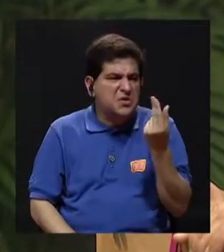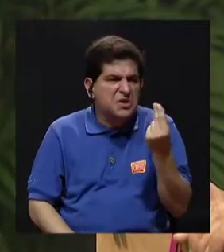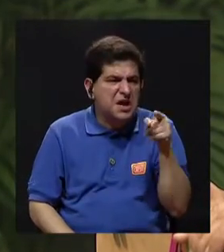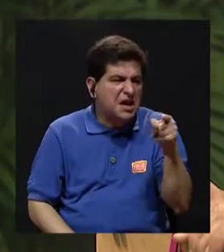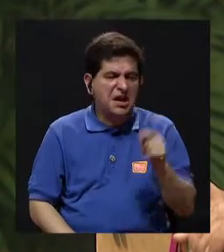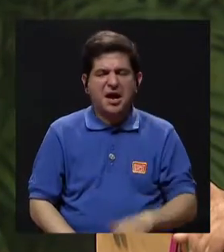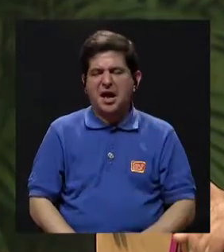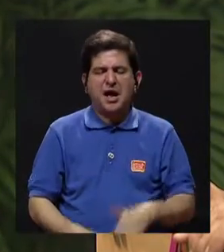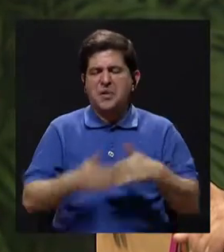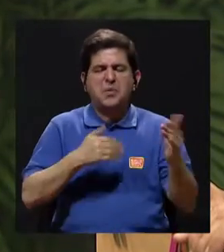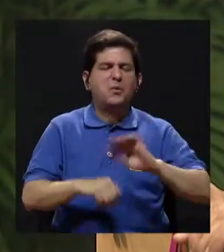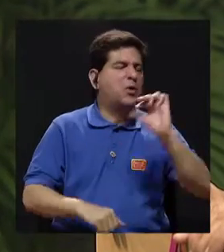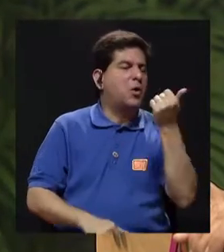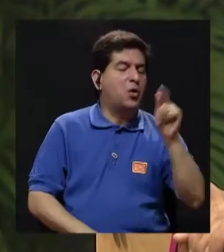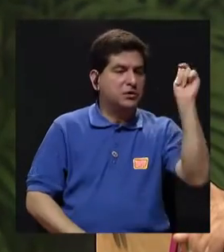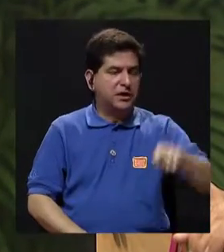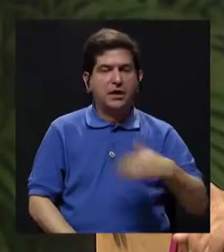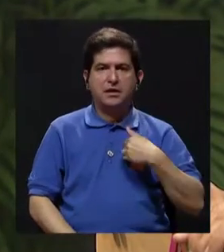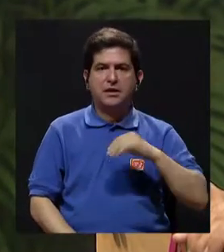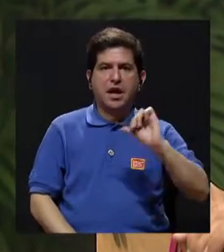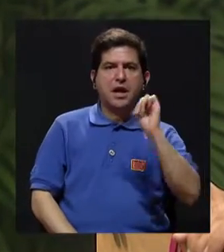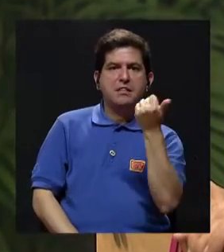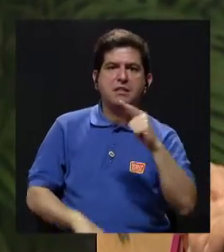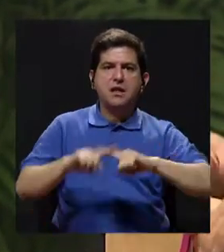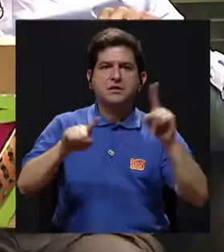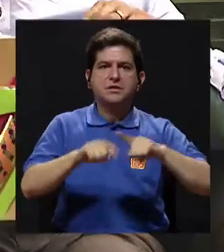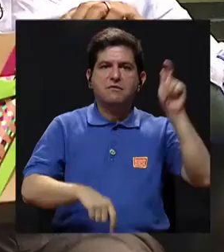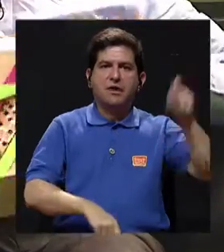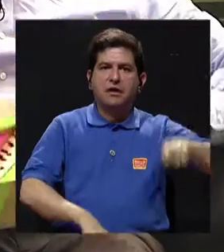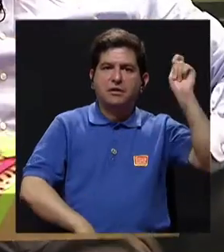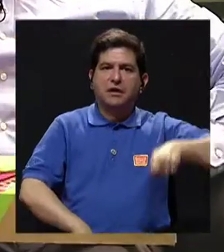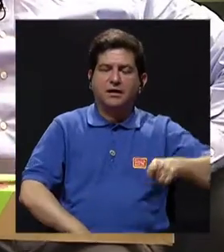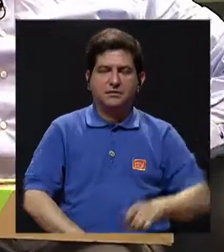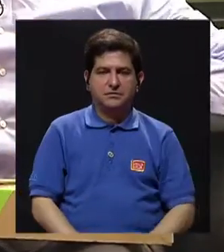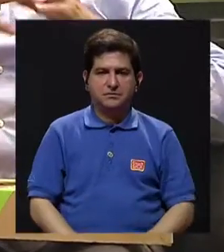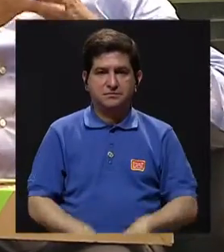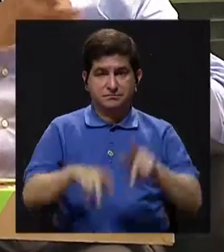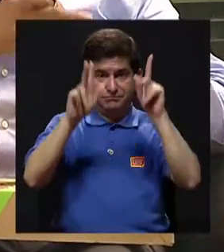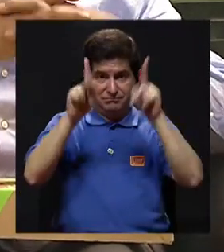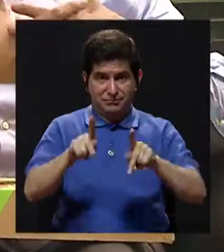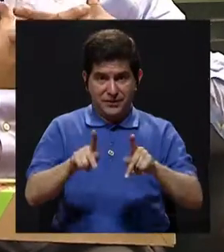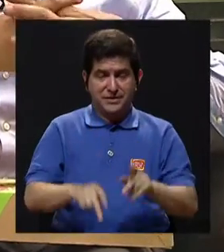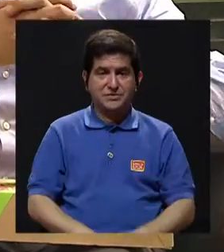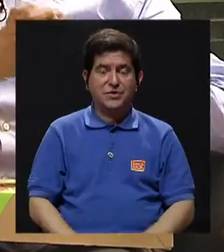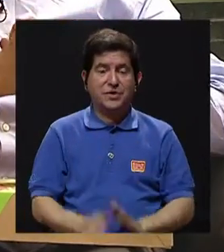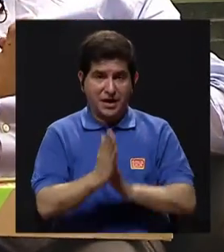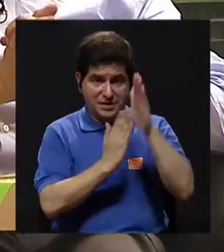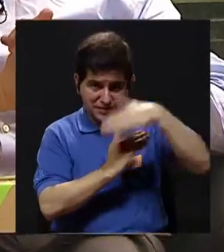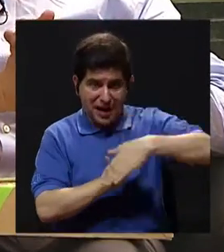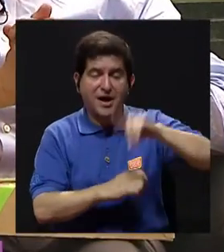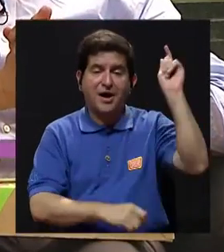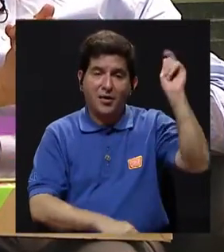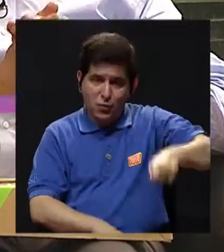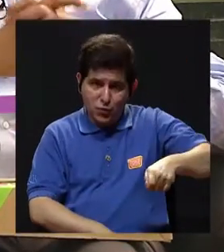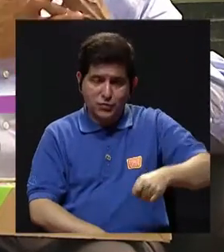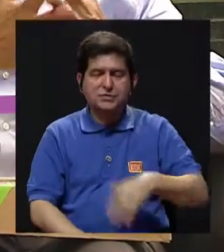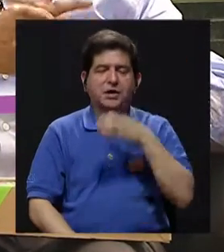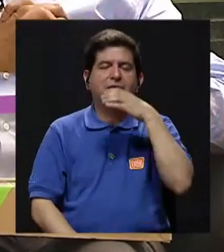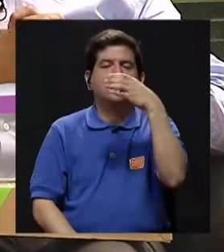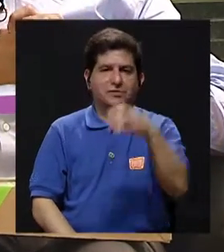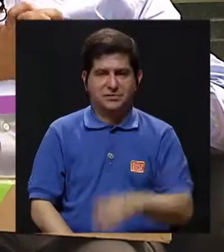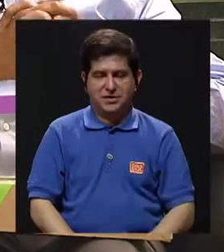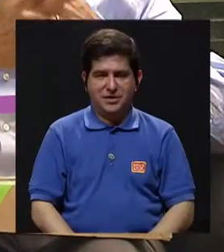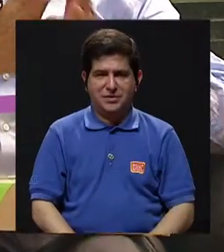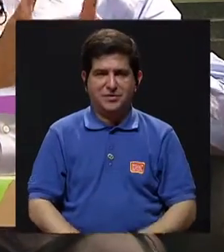fondos, bueno, pasa esta otra, y ve uno que son 10 tarjetas, por lo menos. Sí, claro, y ahí cuando las personas se exceden en el uso de las tarjetas, un